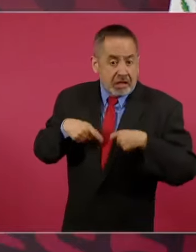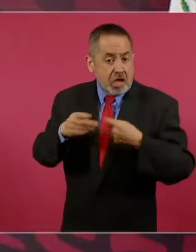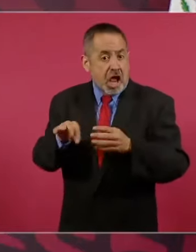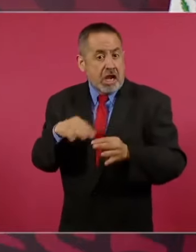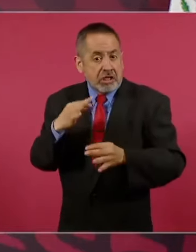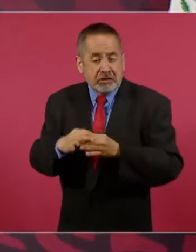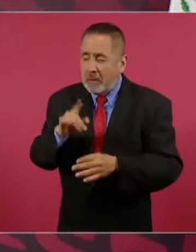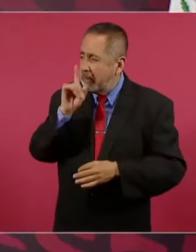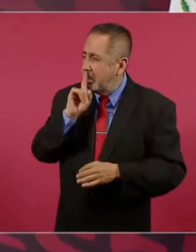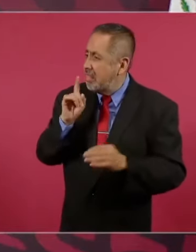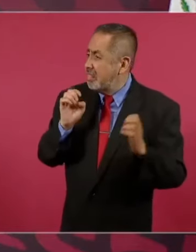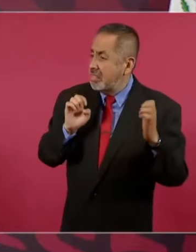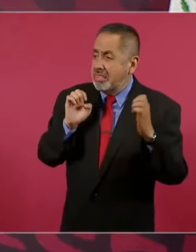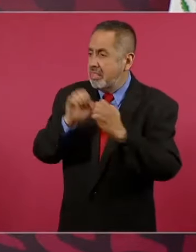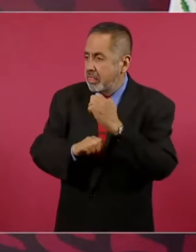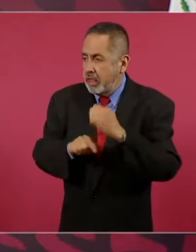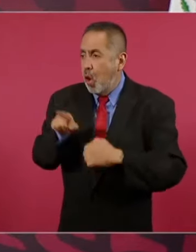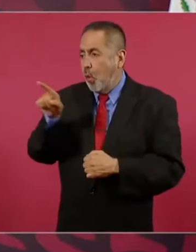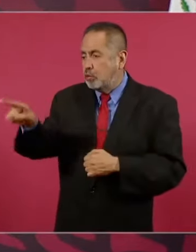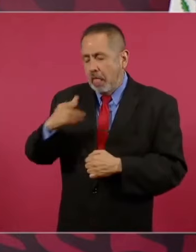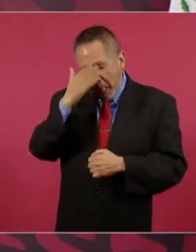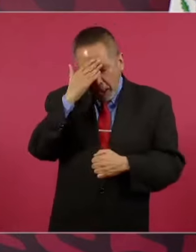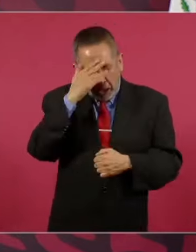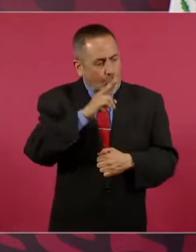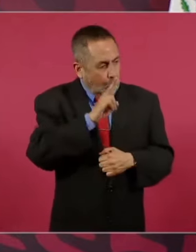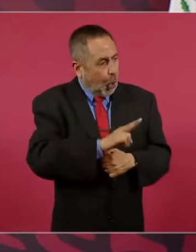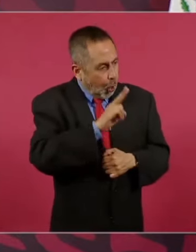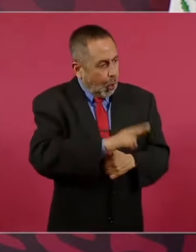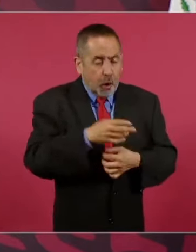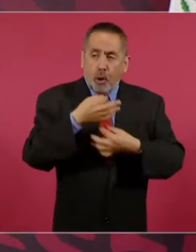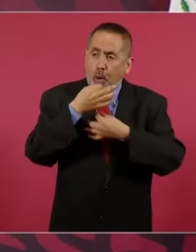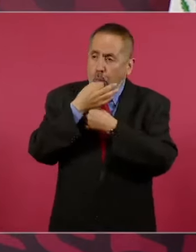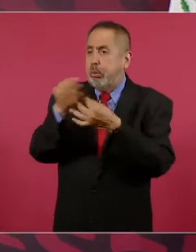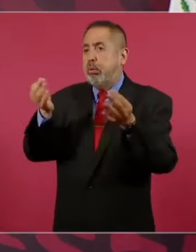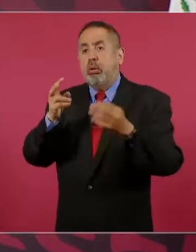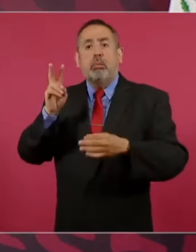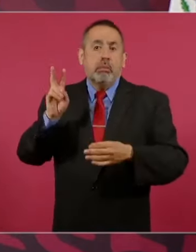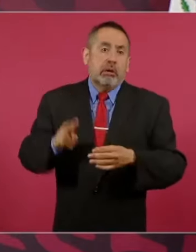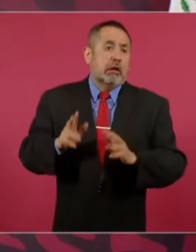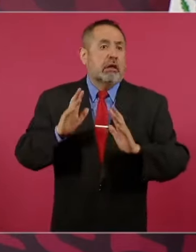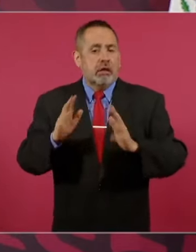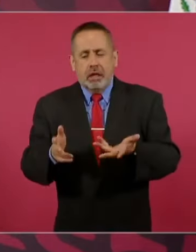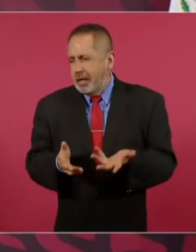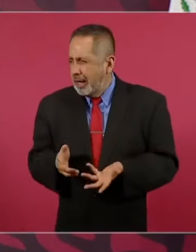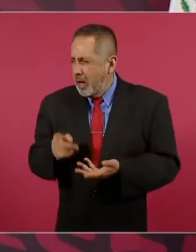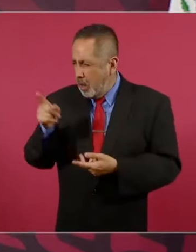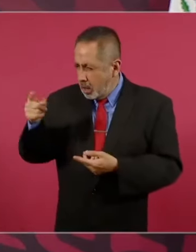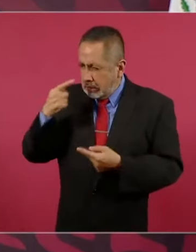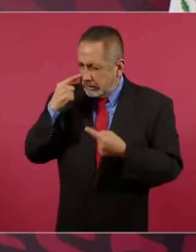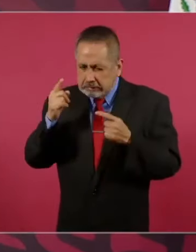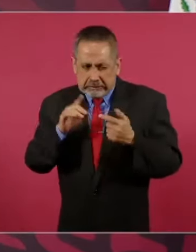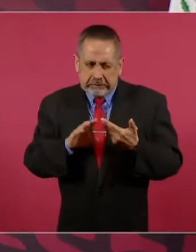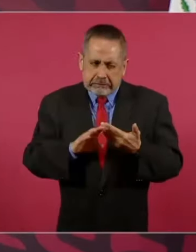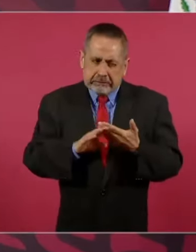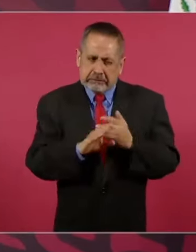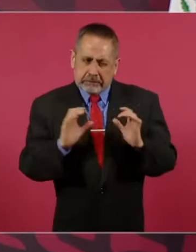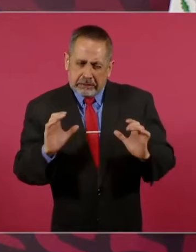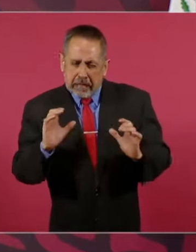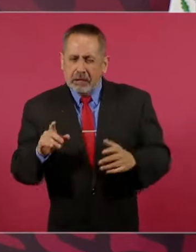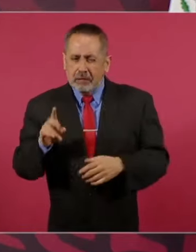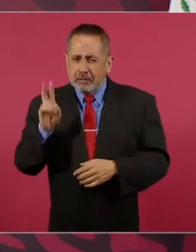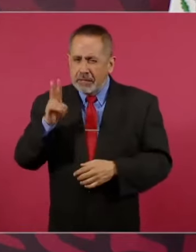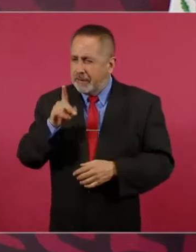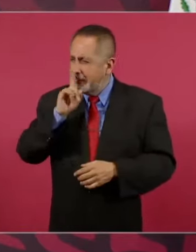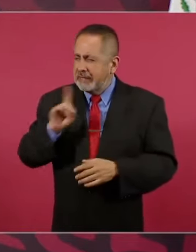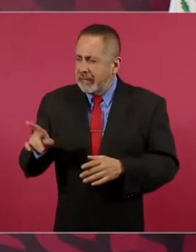lo engañó. Y usted lo repite confiado en que le dicen la verdad, que a estas alturas ya debería poner cierta distancia entre lo que le dicen.